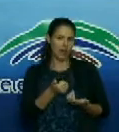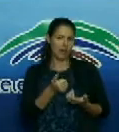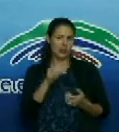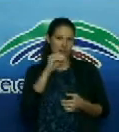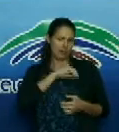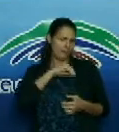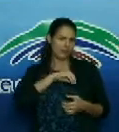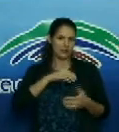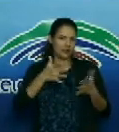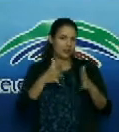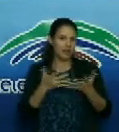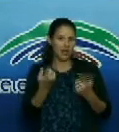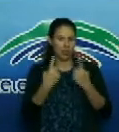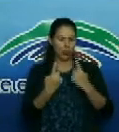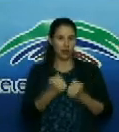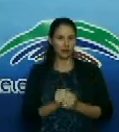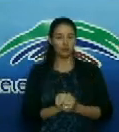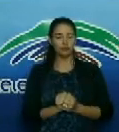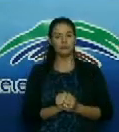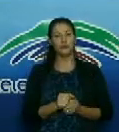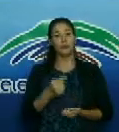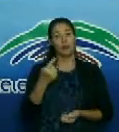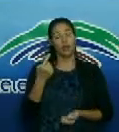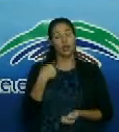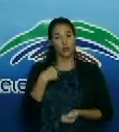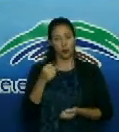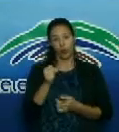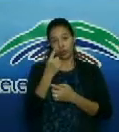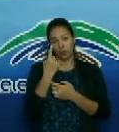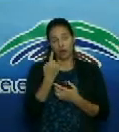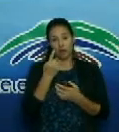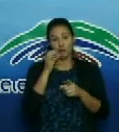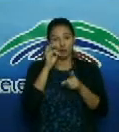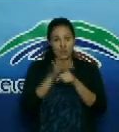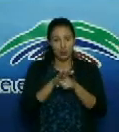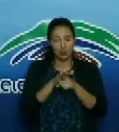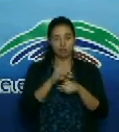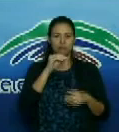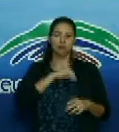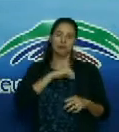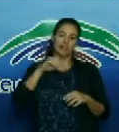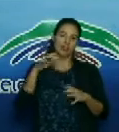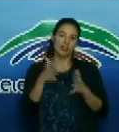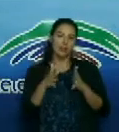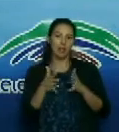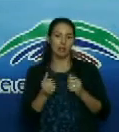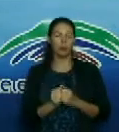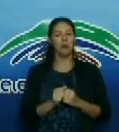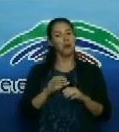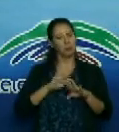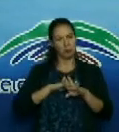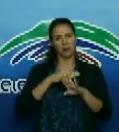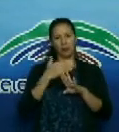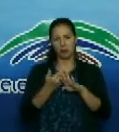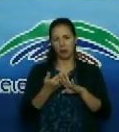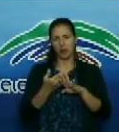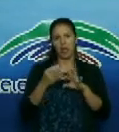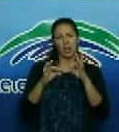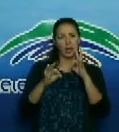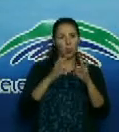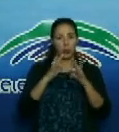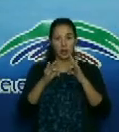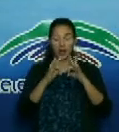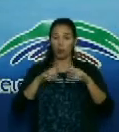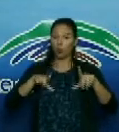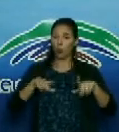sentí miedo, pero ya después más bien nos sentimos con gran seguridad, extremando todos los cuidados, nada que ver ya a